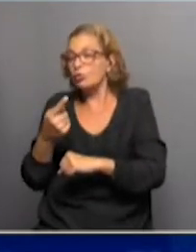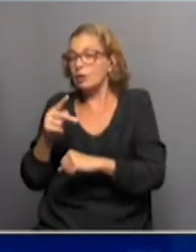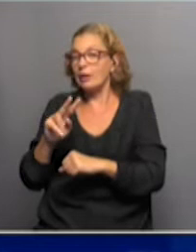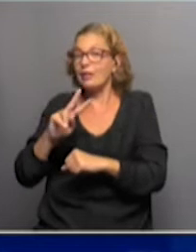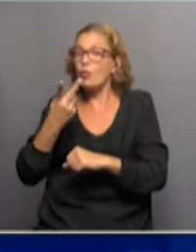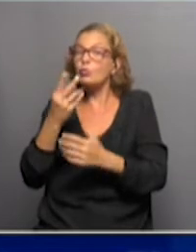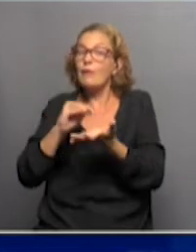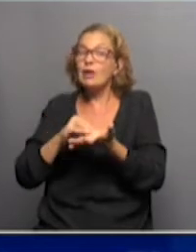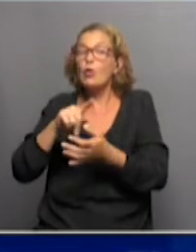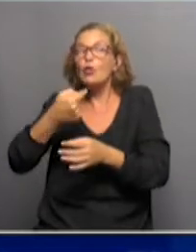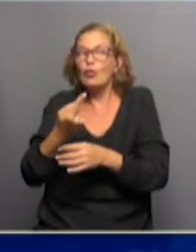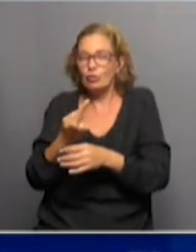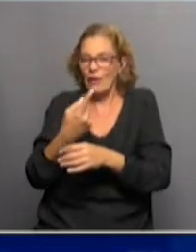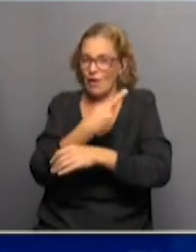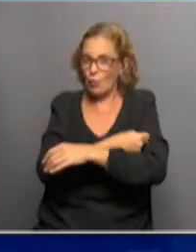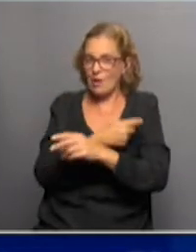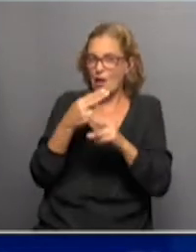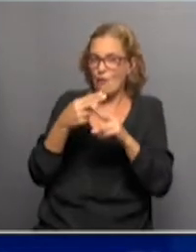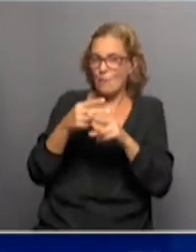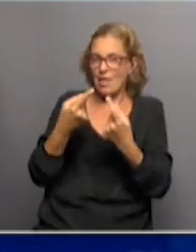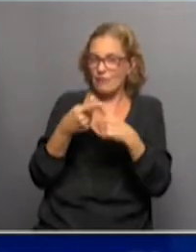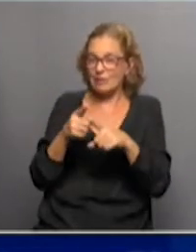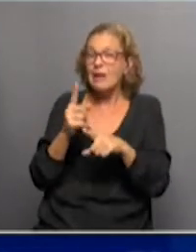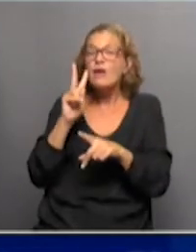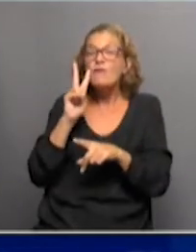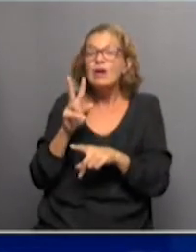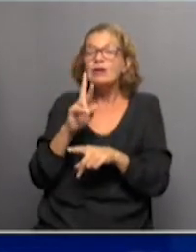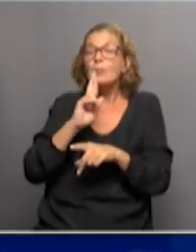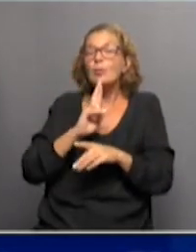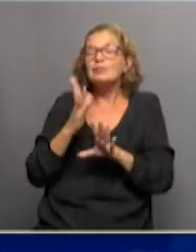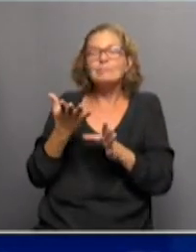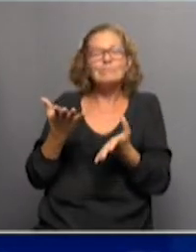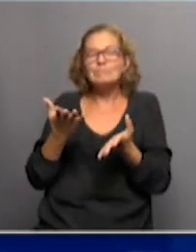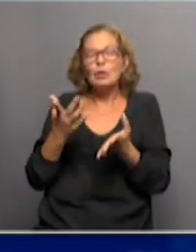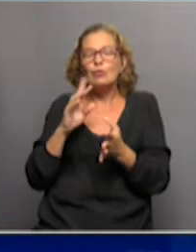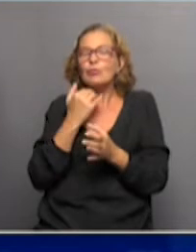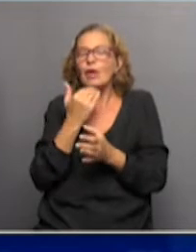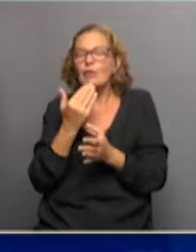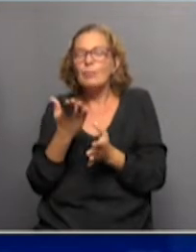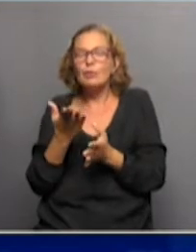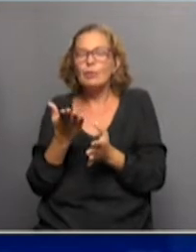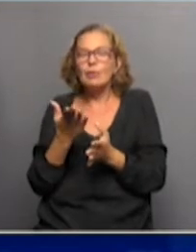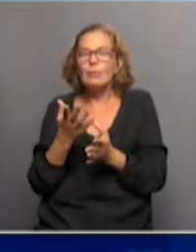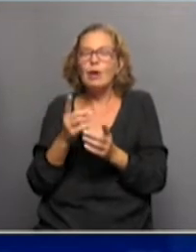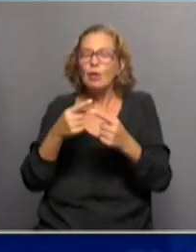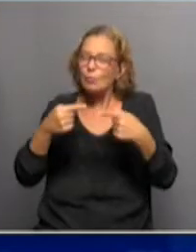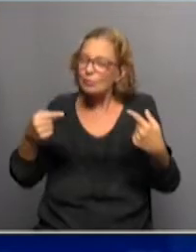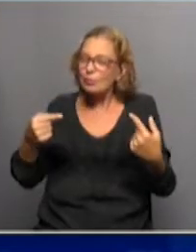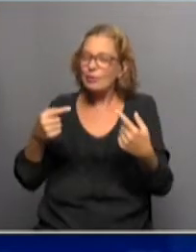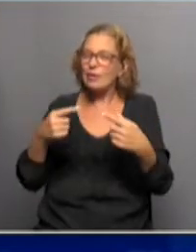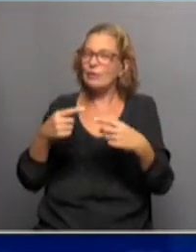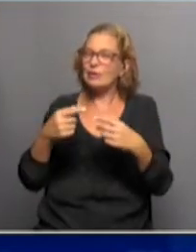otra y ver la respuesta. Eso todavía no está definido y son cosas que se están